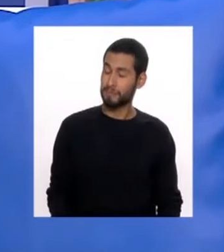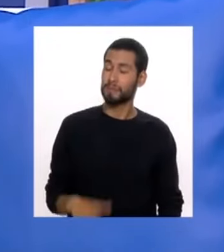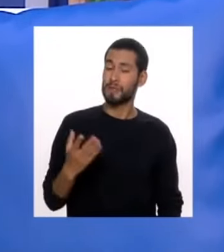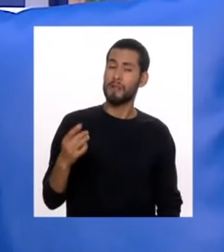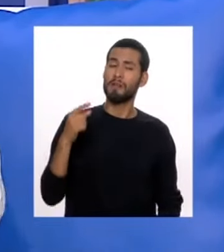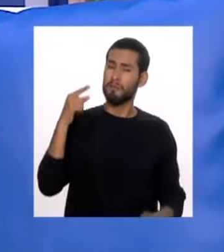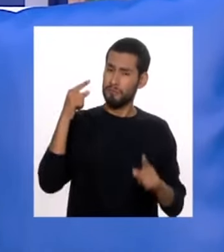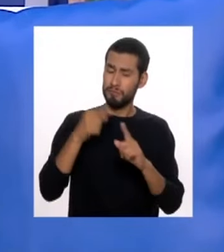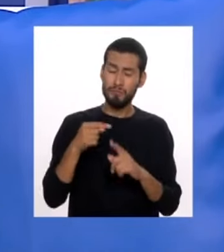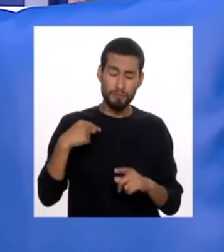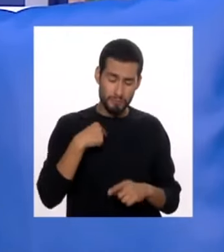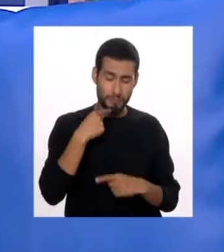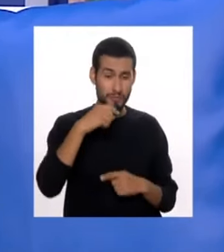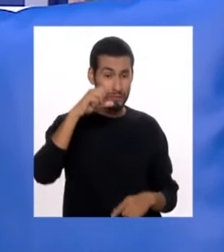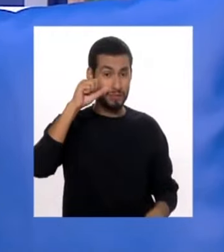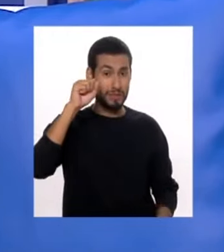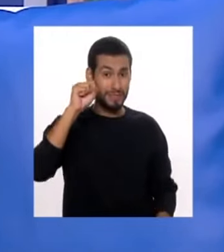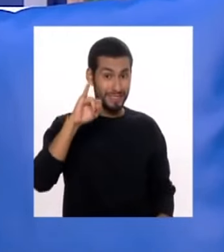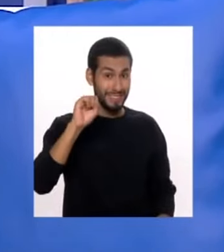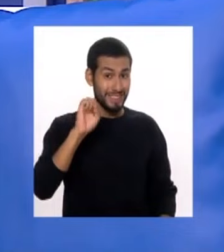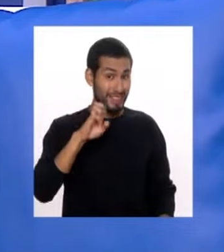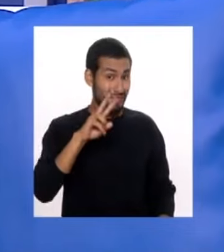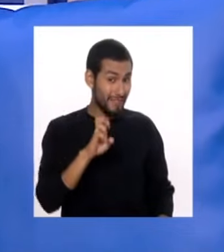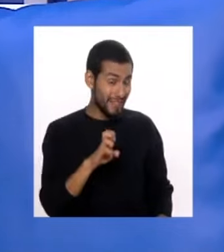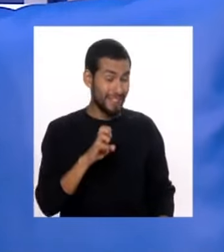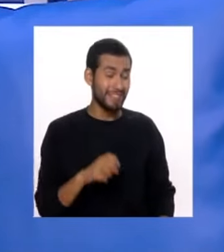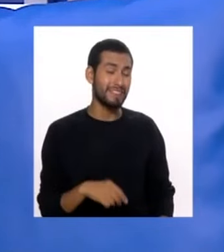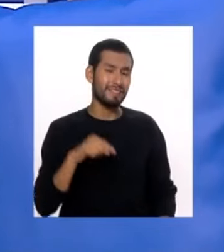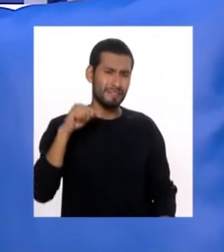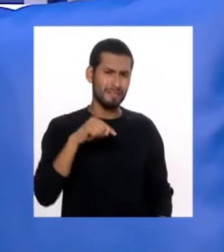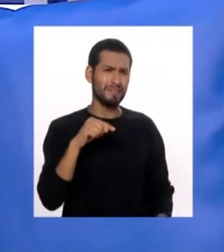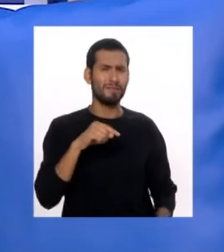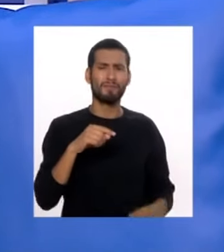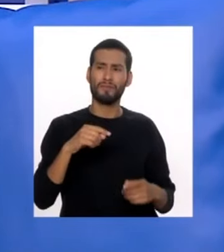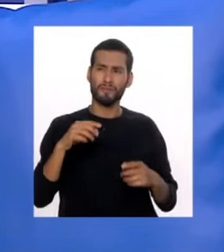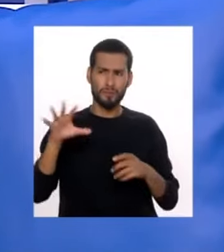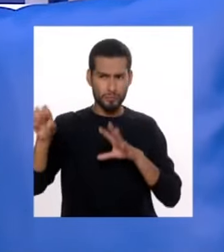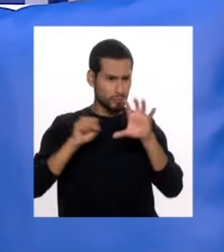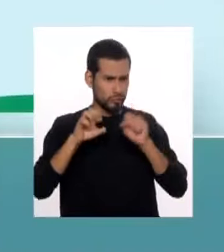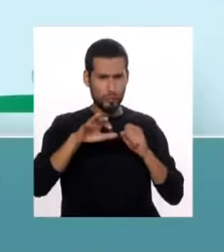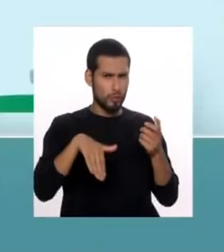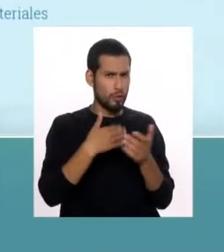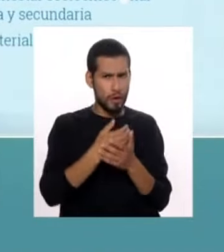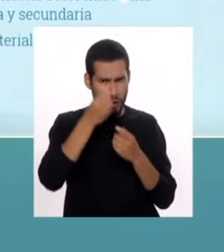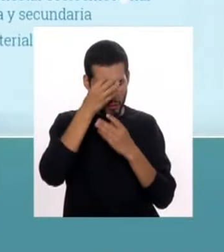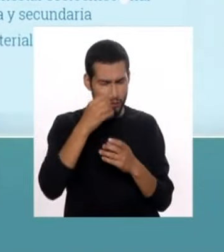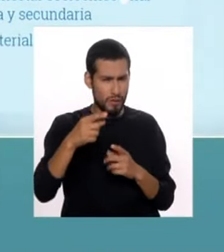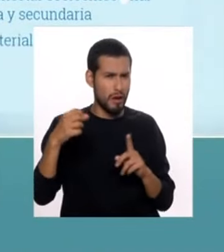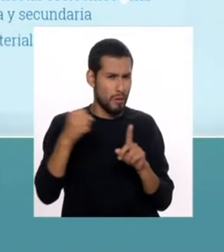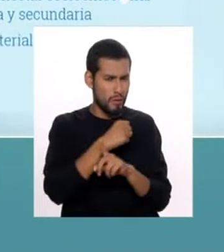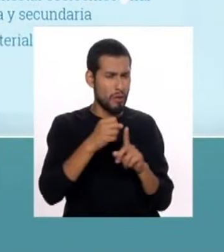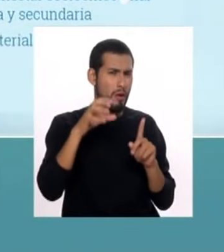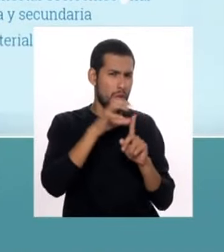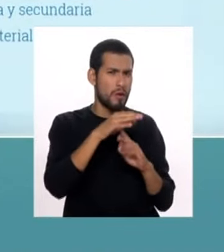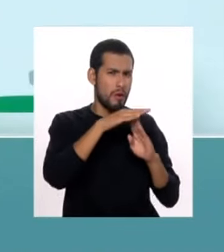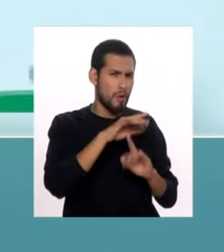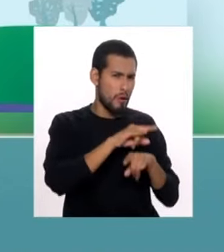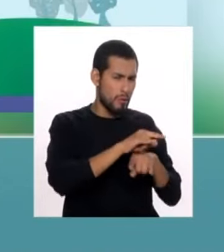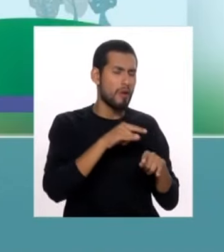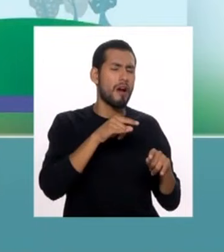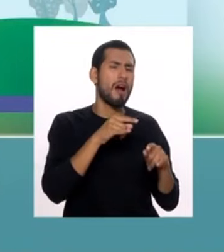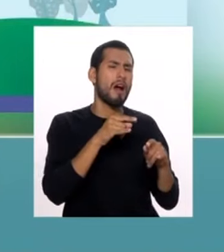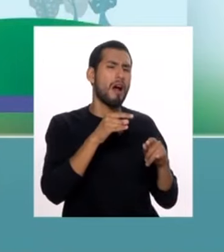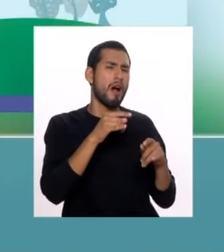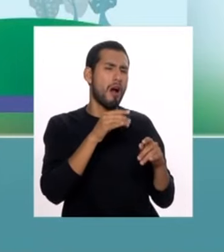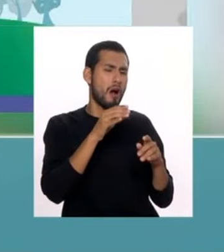permíteme puntualizar de que el CICB reporta toda forma de violencia escolar y para nosotros esto significa violencia física,